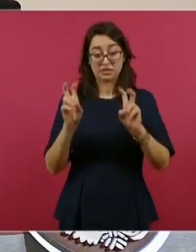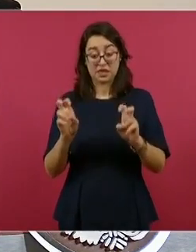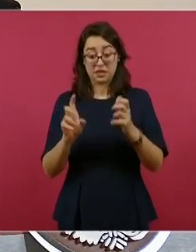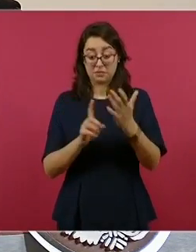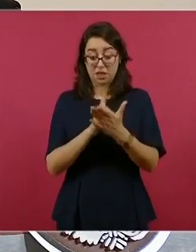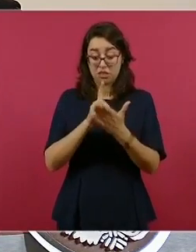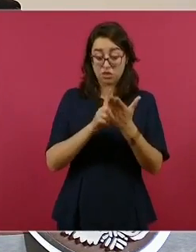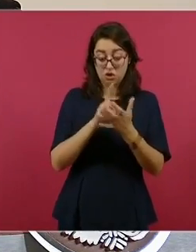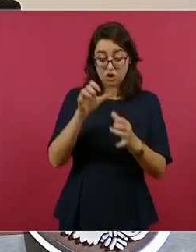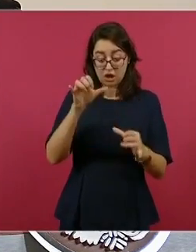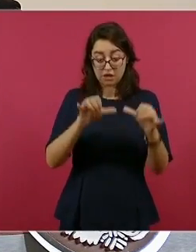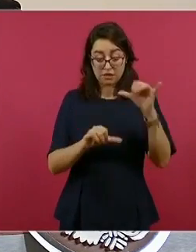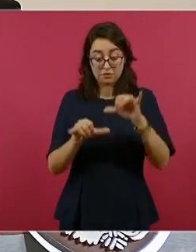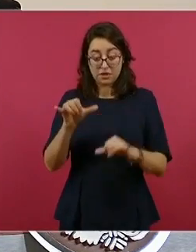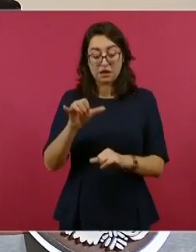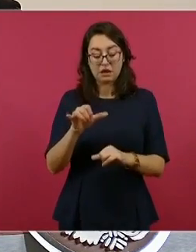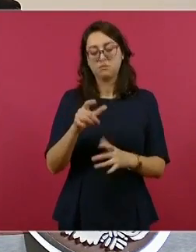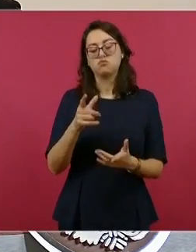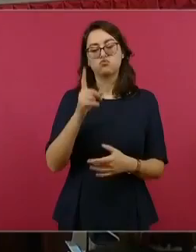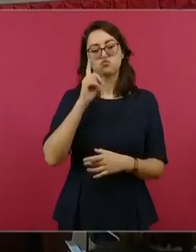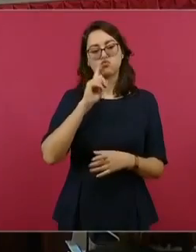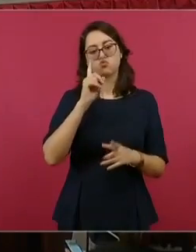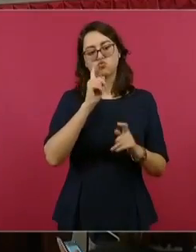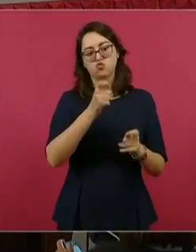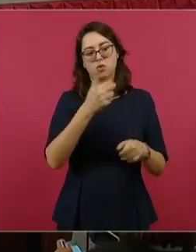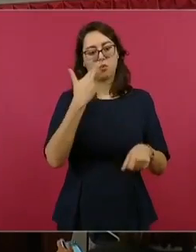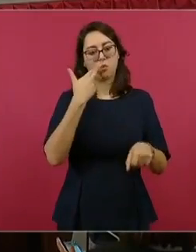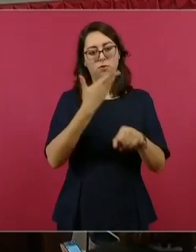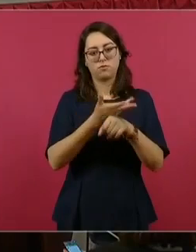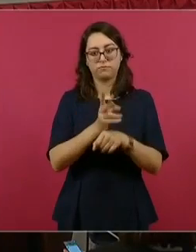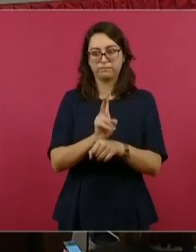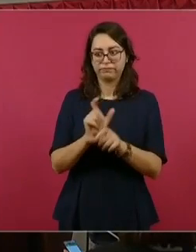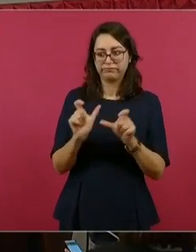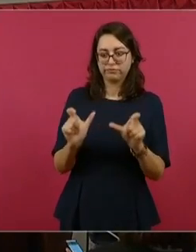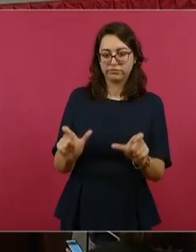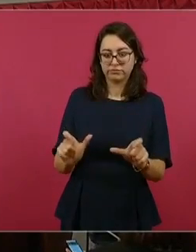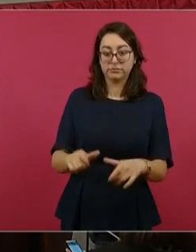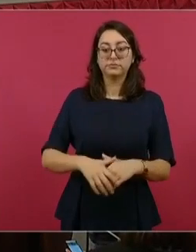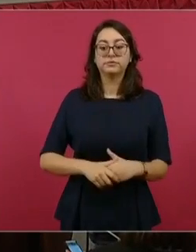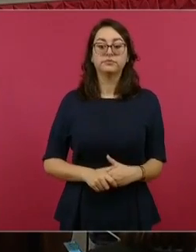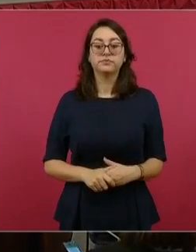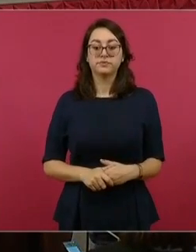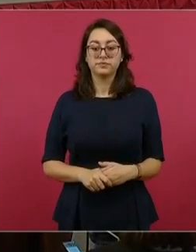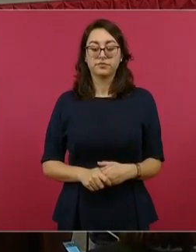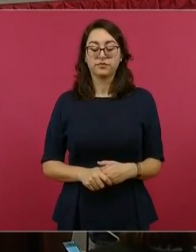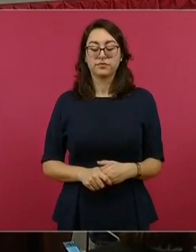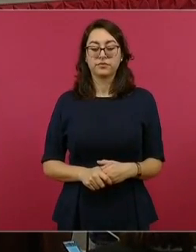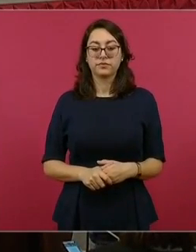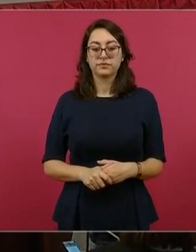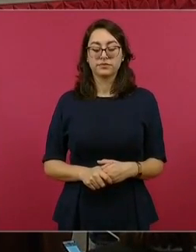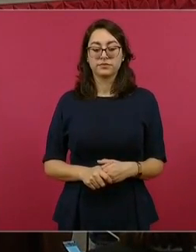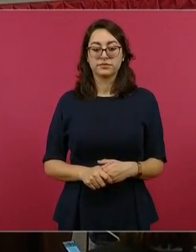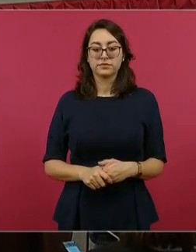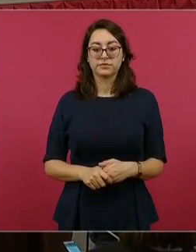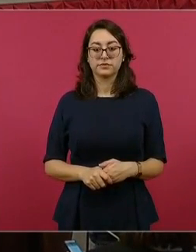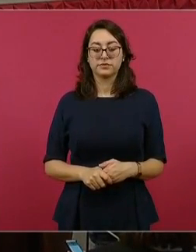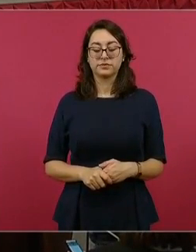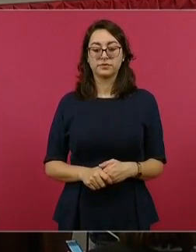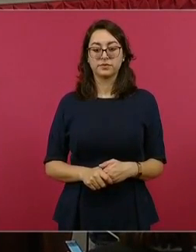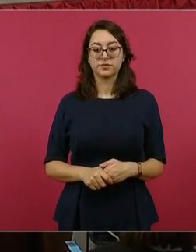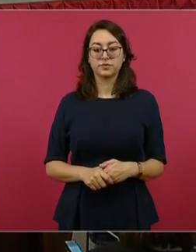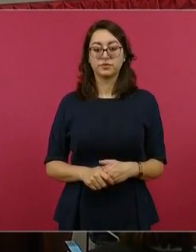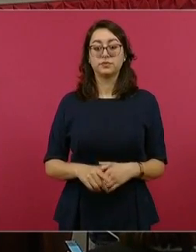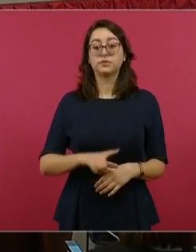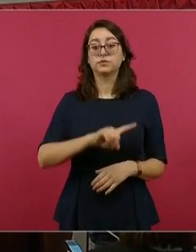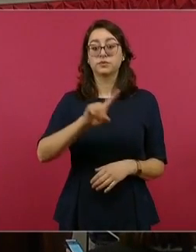sintéticas. En el encuentro trilateral, además de la doctora Elizabeth